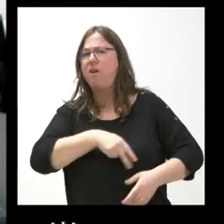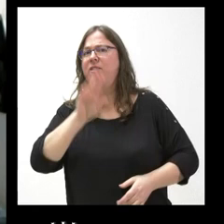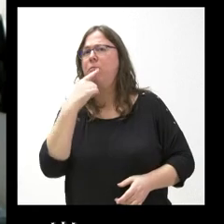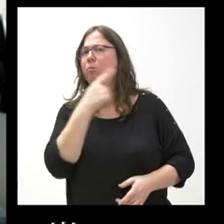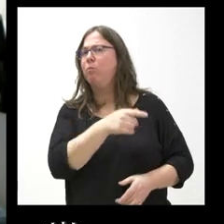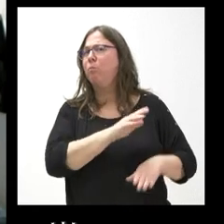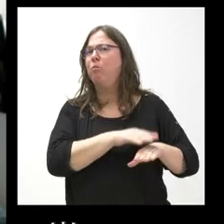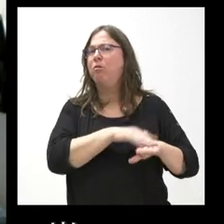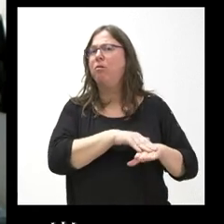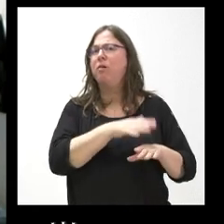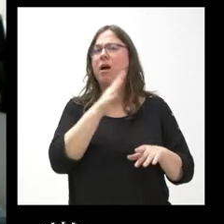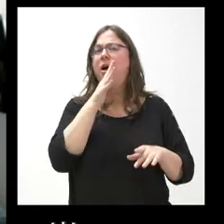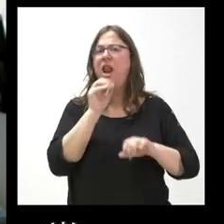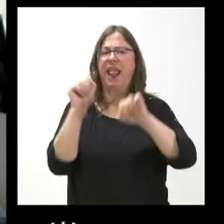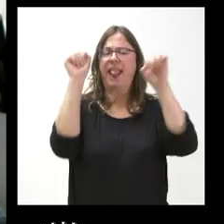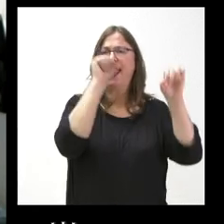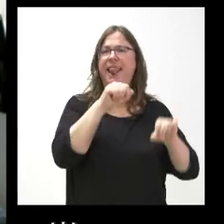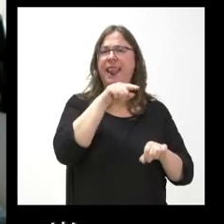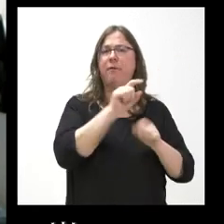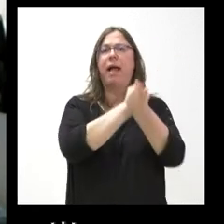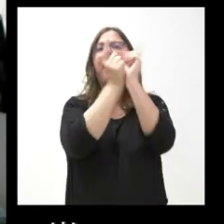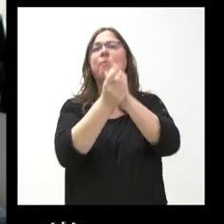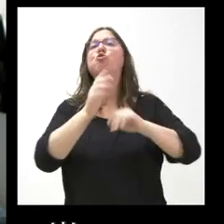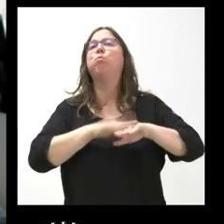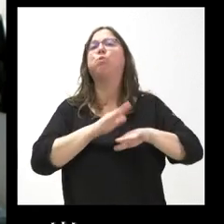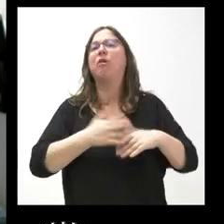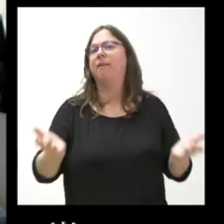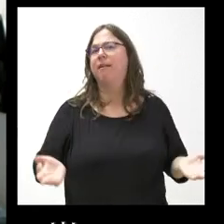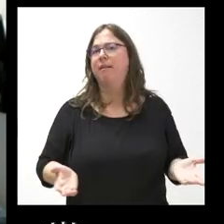argumento para defender este cambio de postura. Muchas gracias.